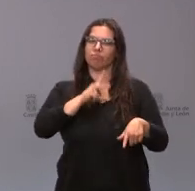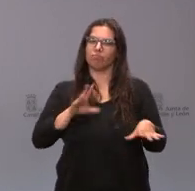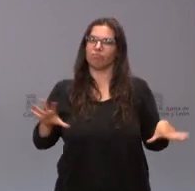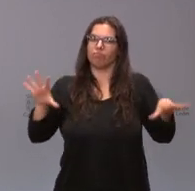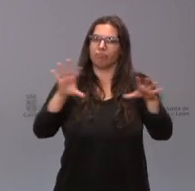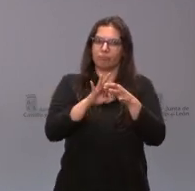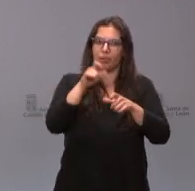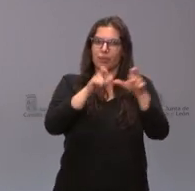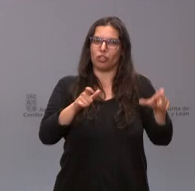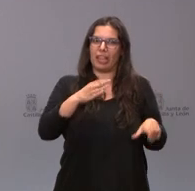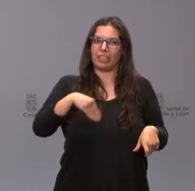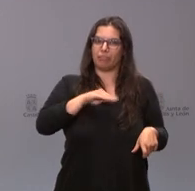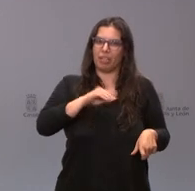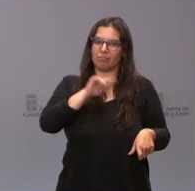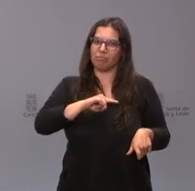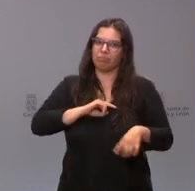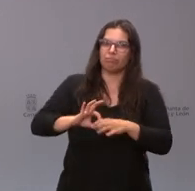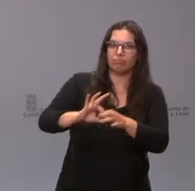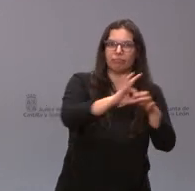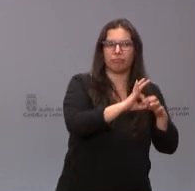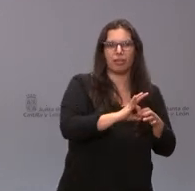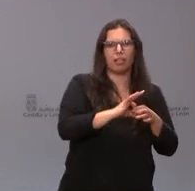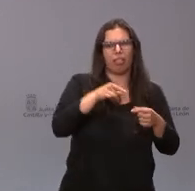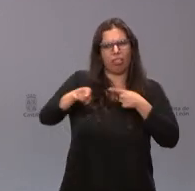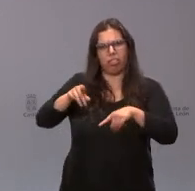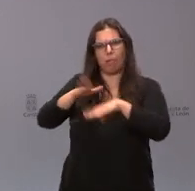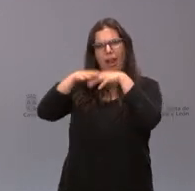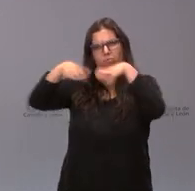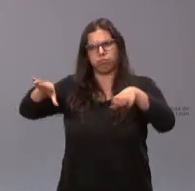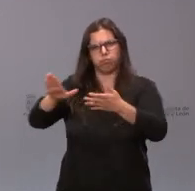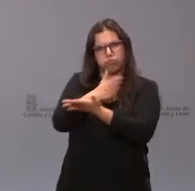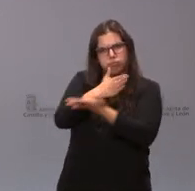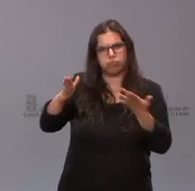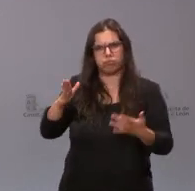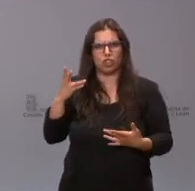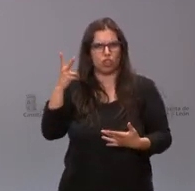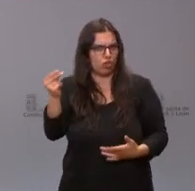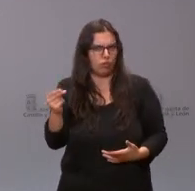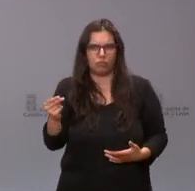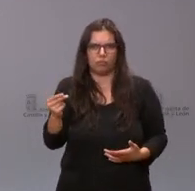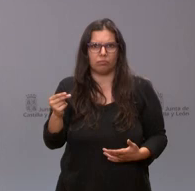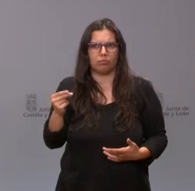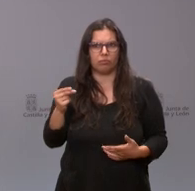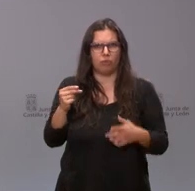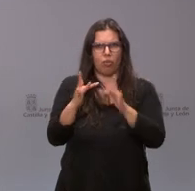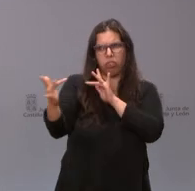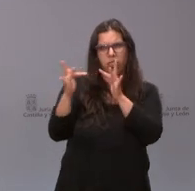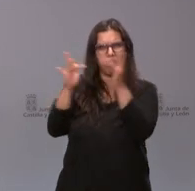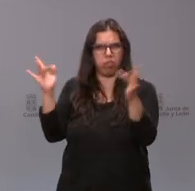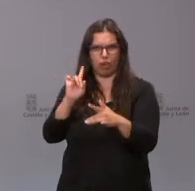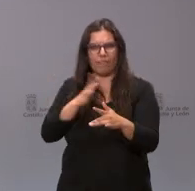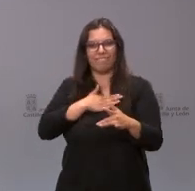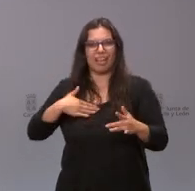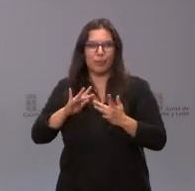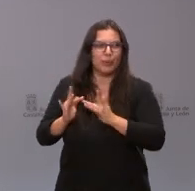y nunca sea un elemento de división, de desunión o de buscar distancias. Lo que nos